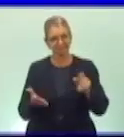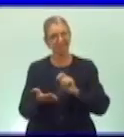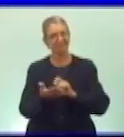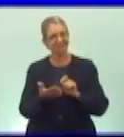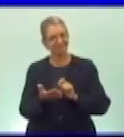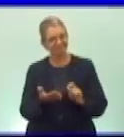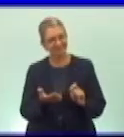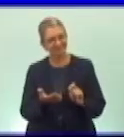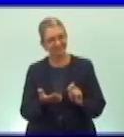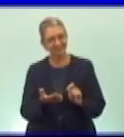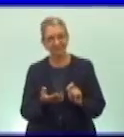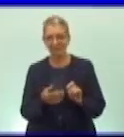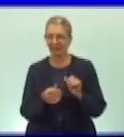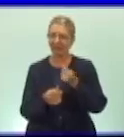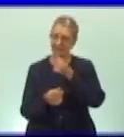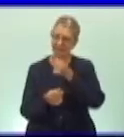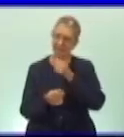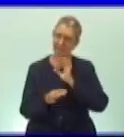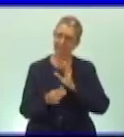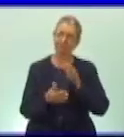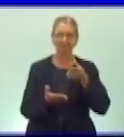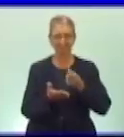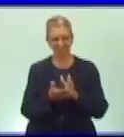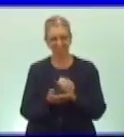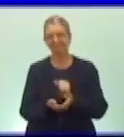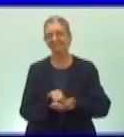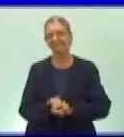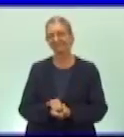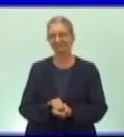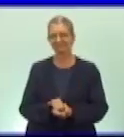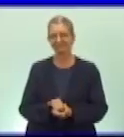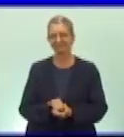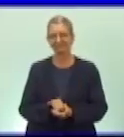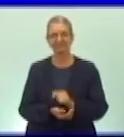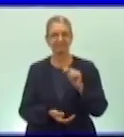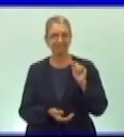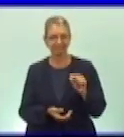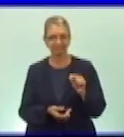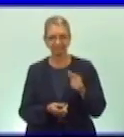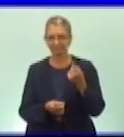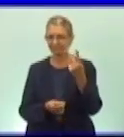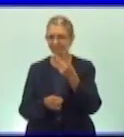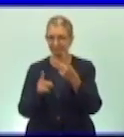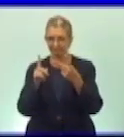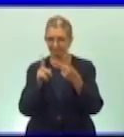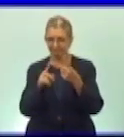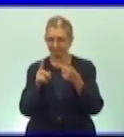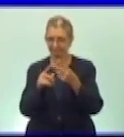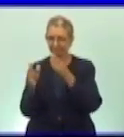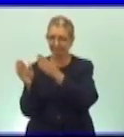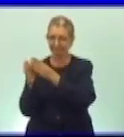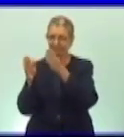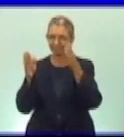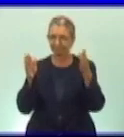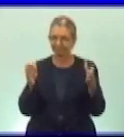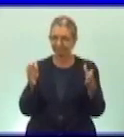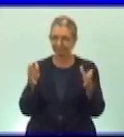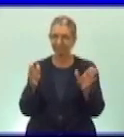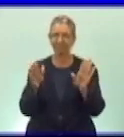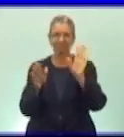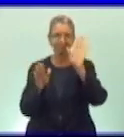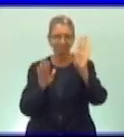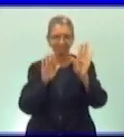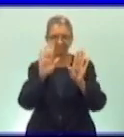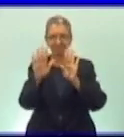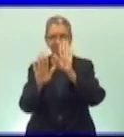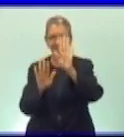es muy sencillo seguimos ahora viene la sección donde van a colocar los atributos de